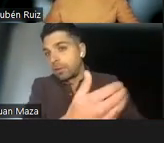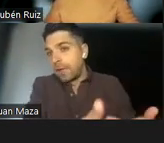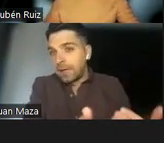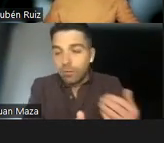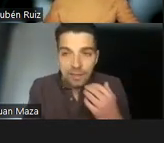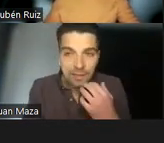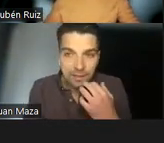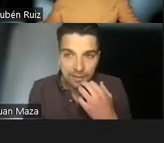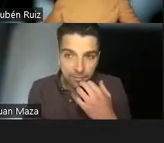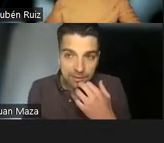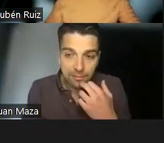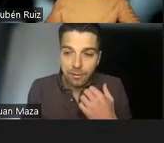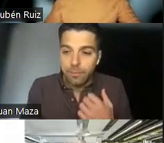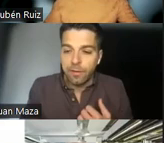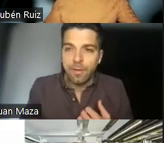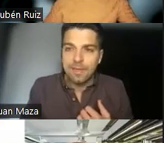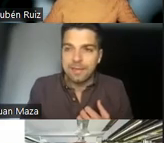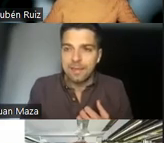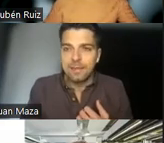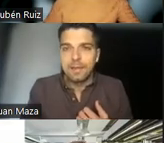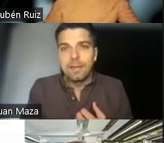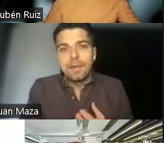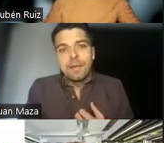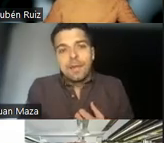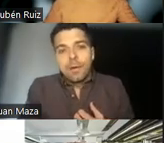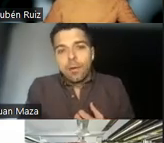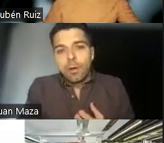de las causas que hemos estado hablando al principio de la charla.